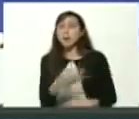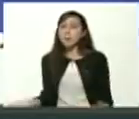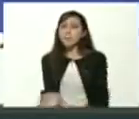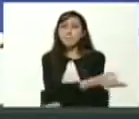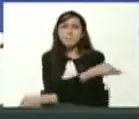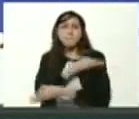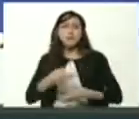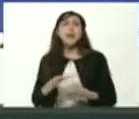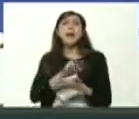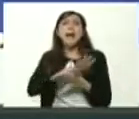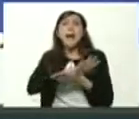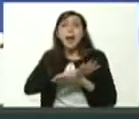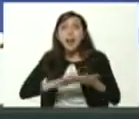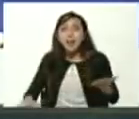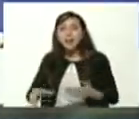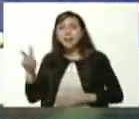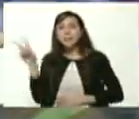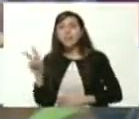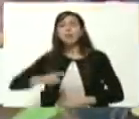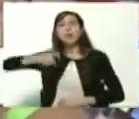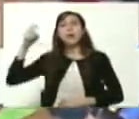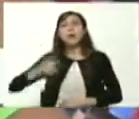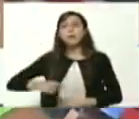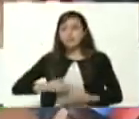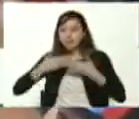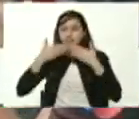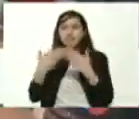gratuita que venezuela garantiza